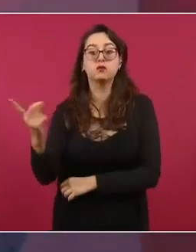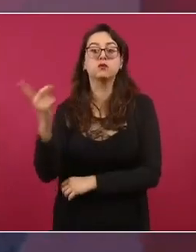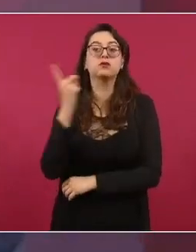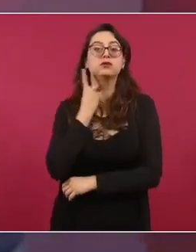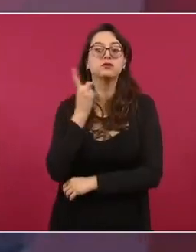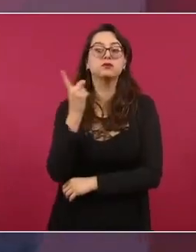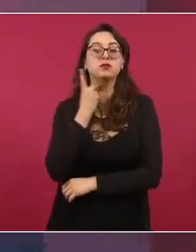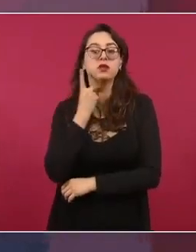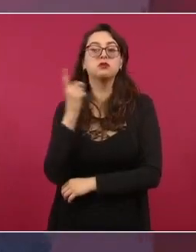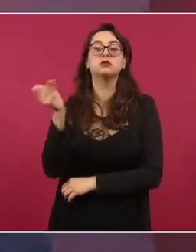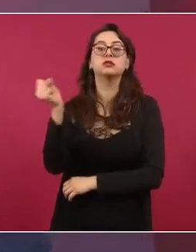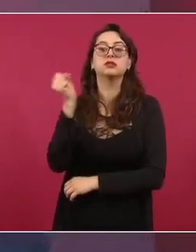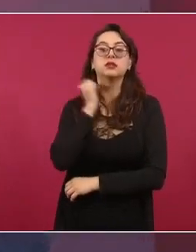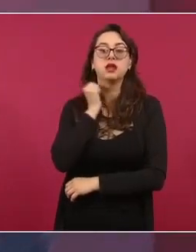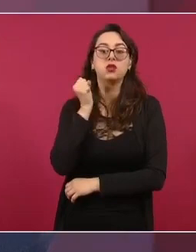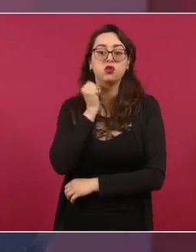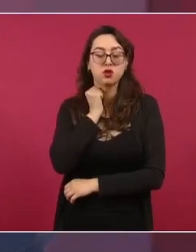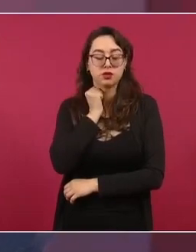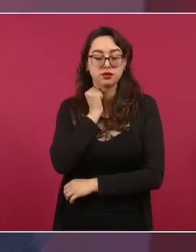primero de septiembre.